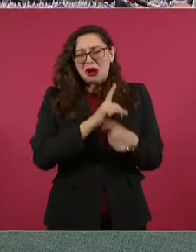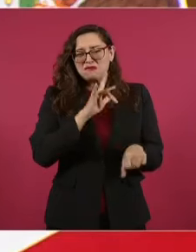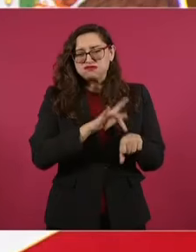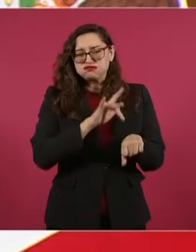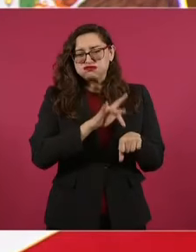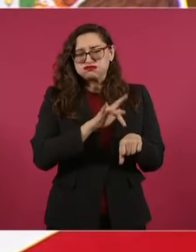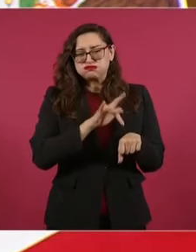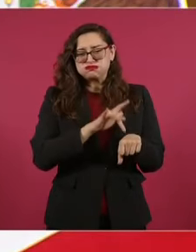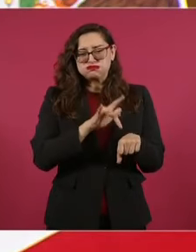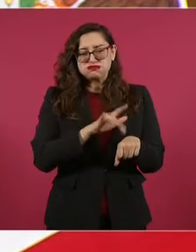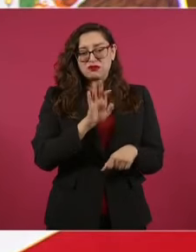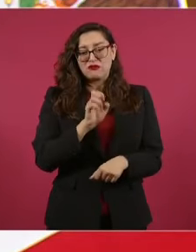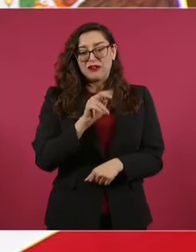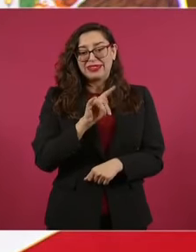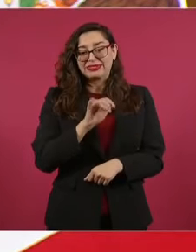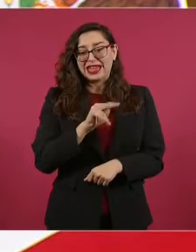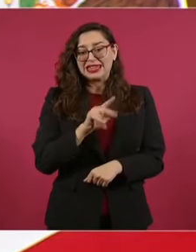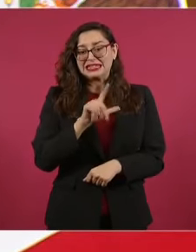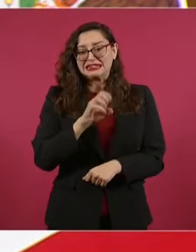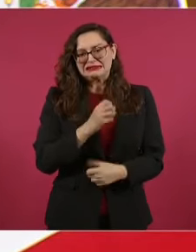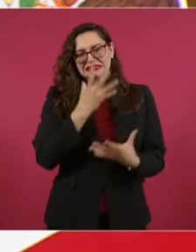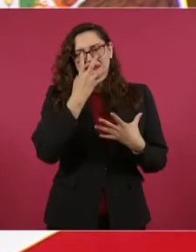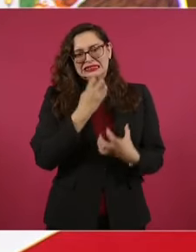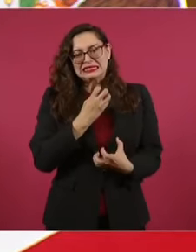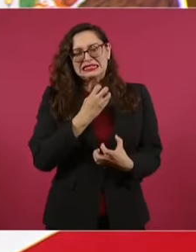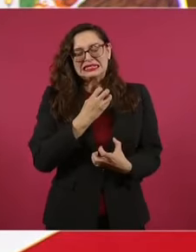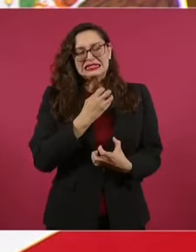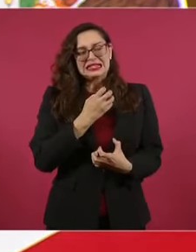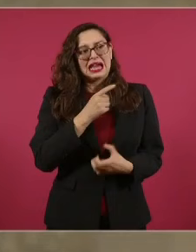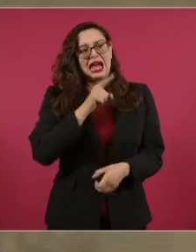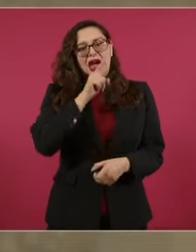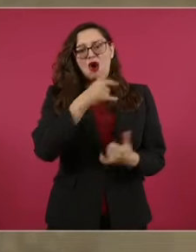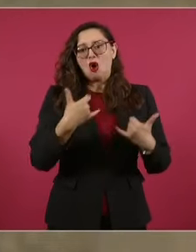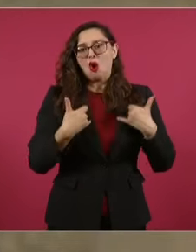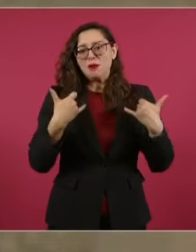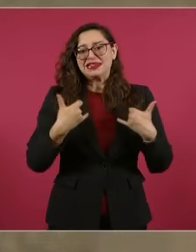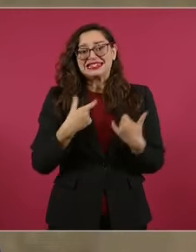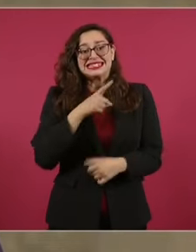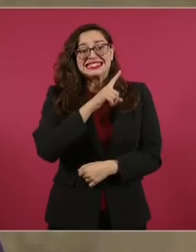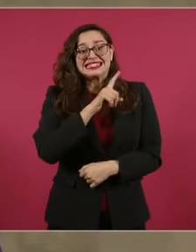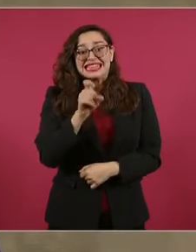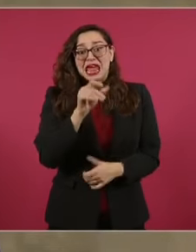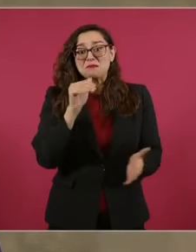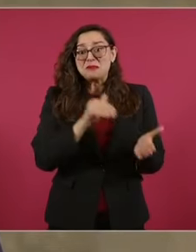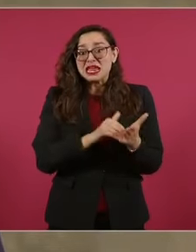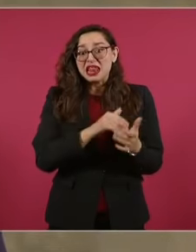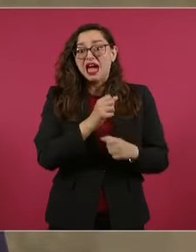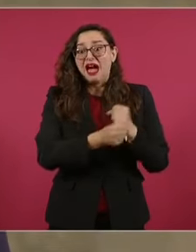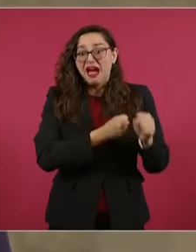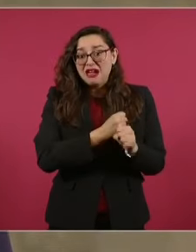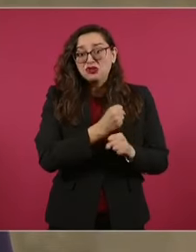fentanilo tristemente pierden la vida, 100 mil jóvenes cada año.